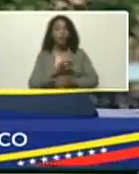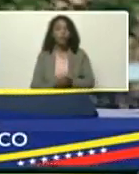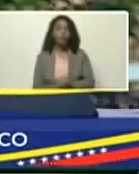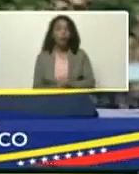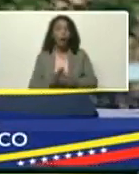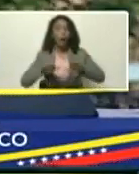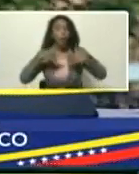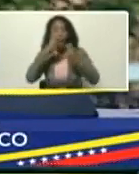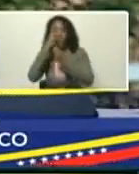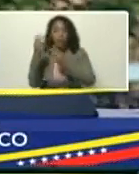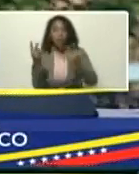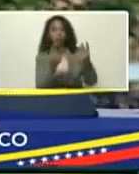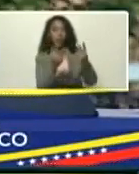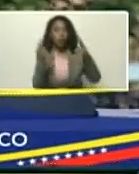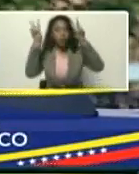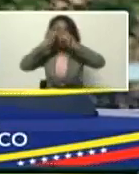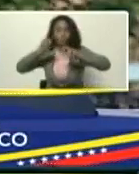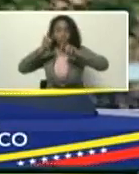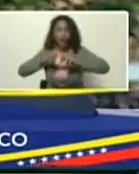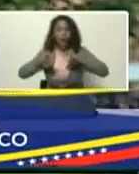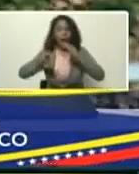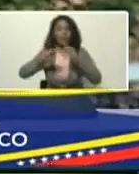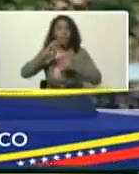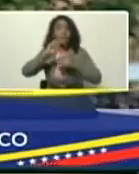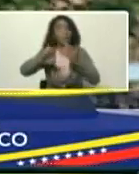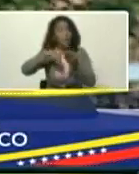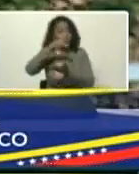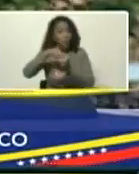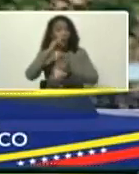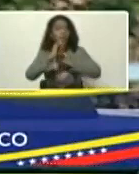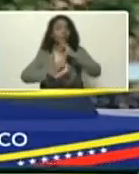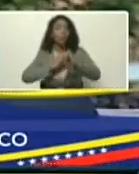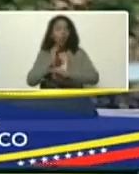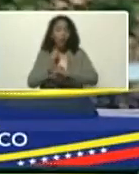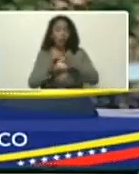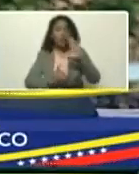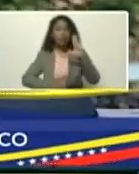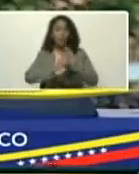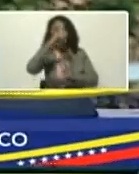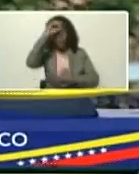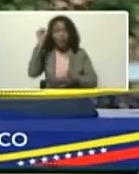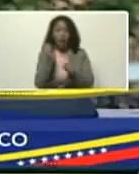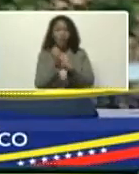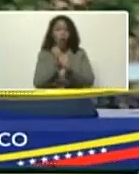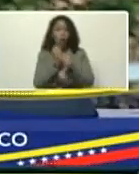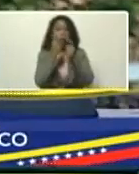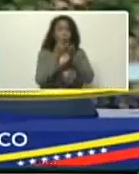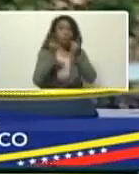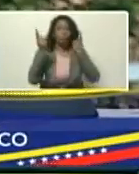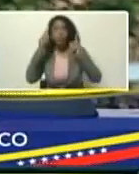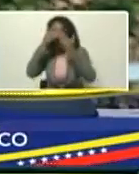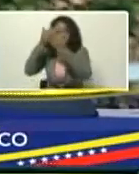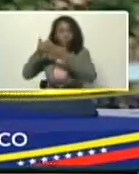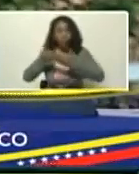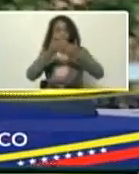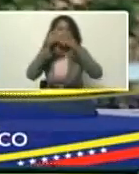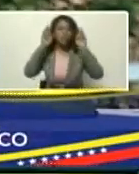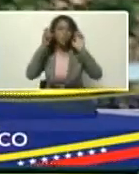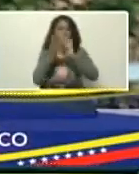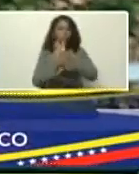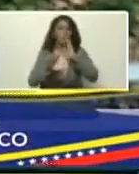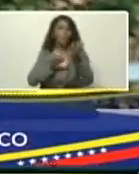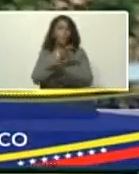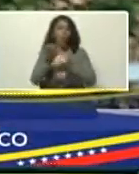la cual invita, a investigadores, nacionales, e internacionales, que desarrollen, trabajos, en el ámbito, de los estudios, en temática, sobre la crisis,